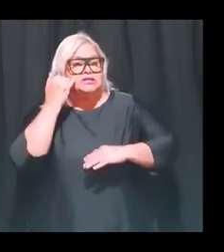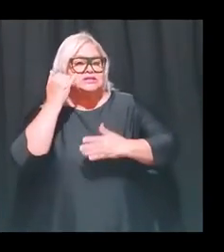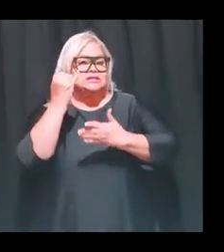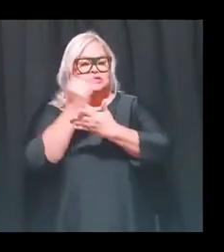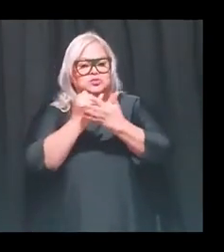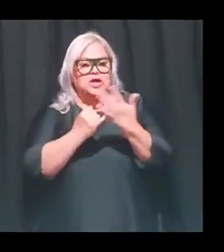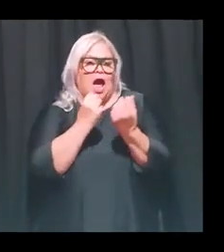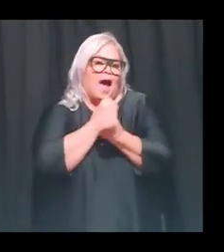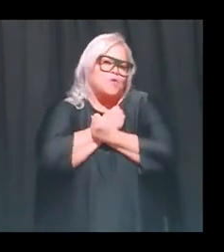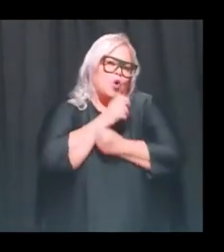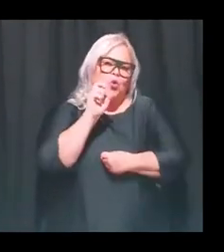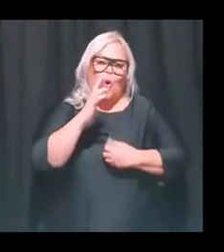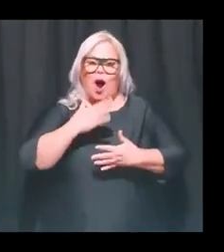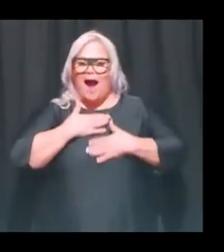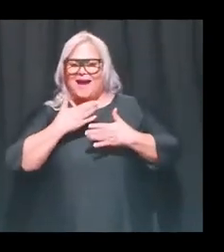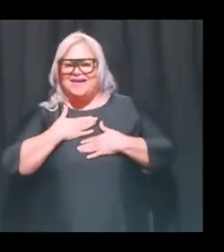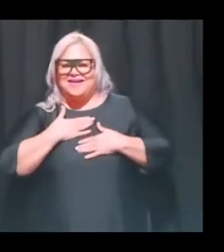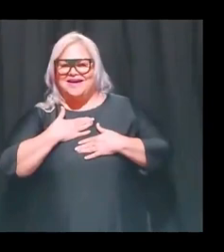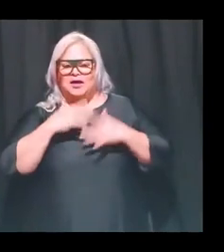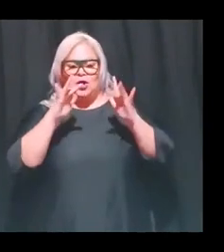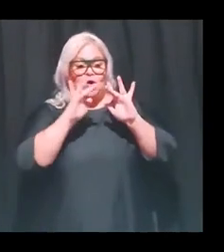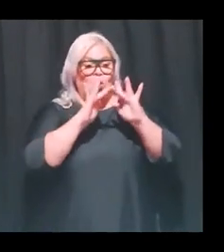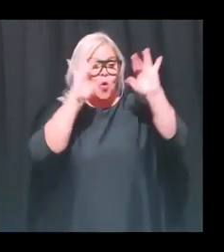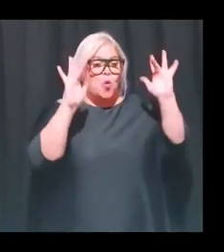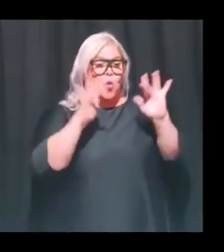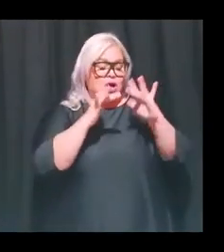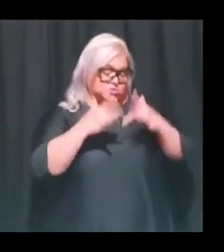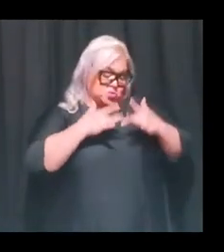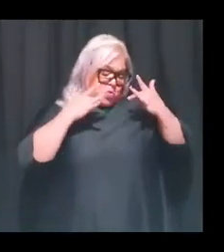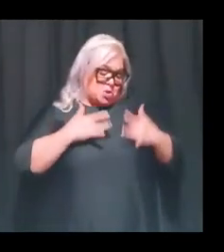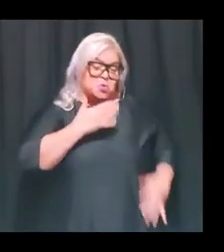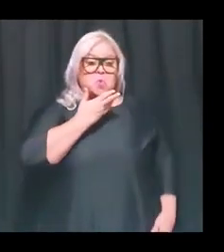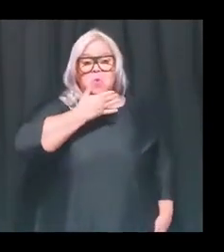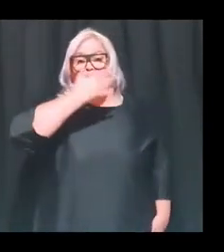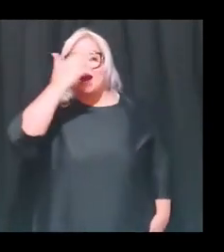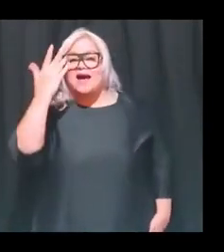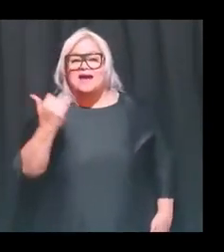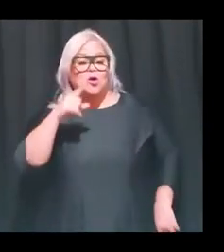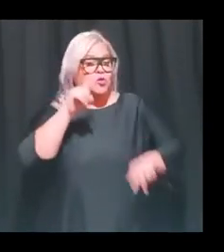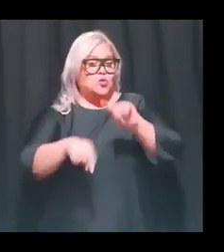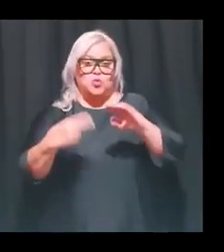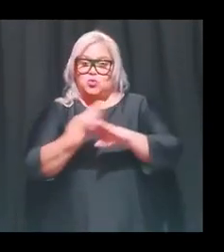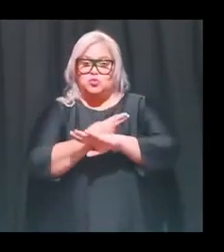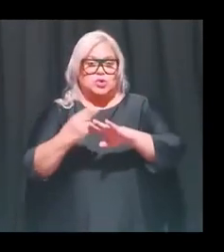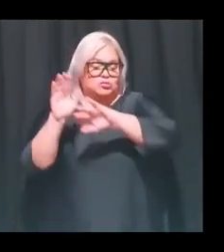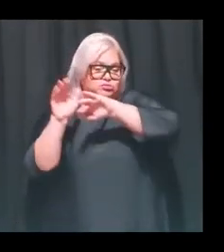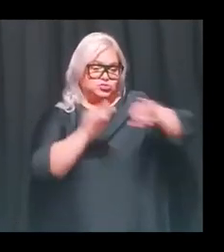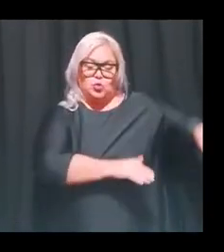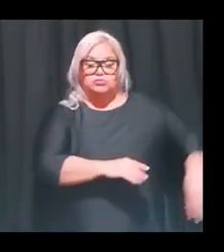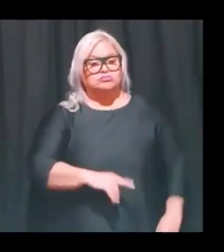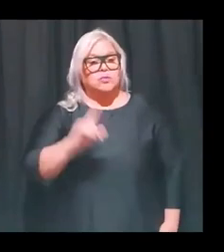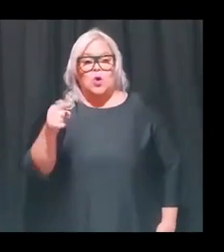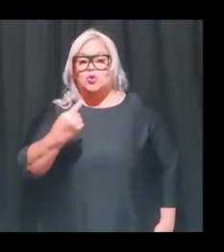amor o alegría, no pueden poner un corazón, no pueden poner un arco iris, nada que ver. Solamente podían